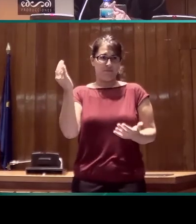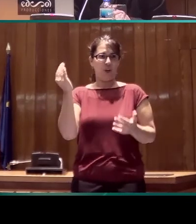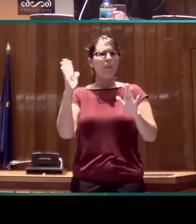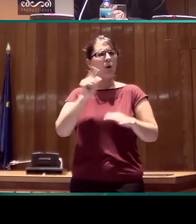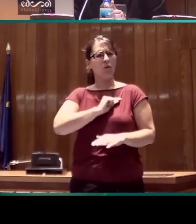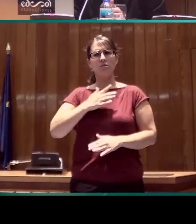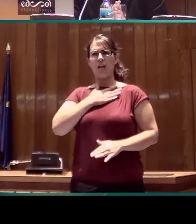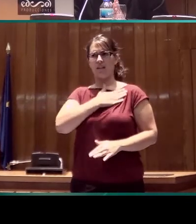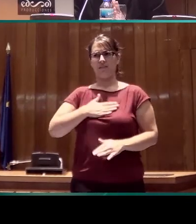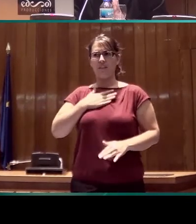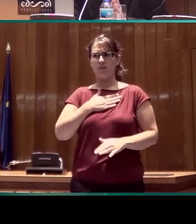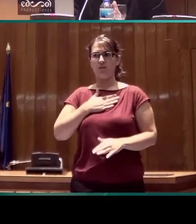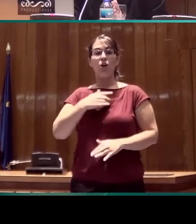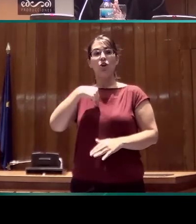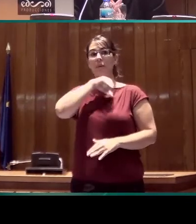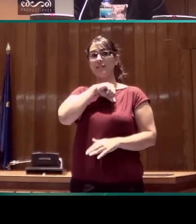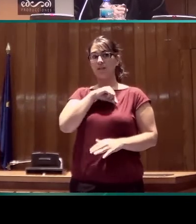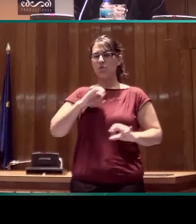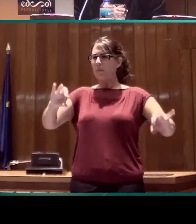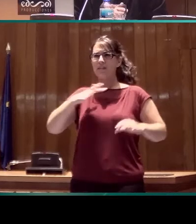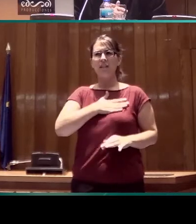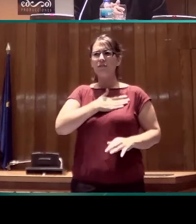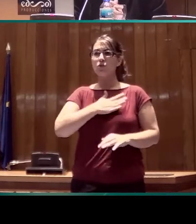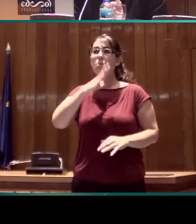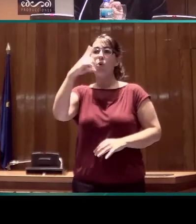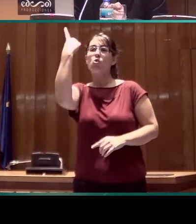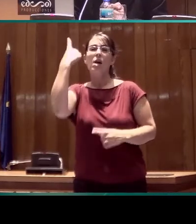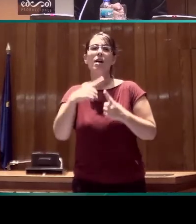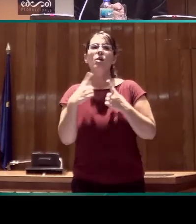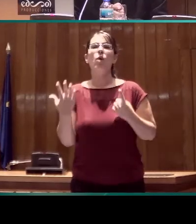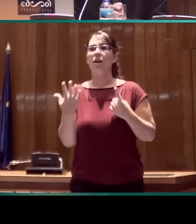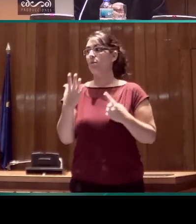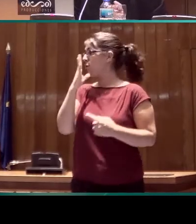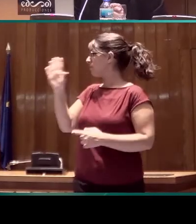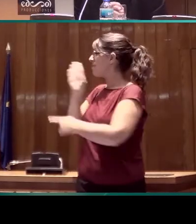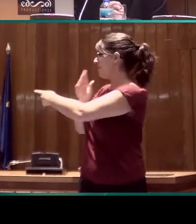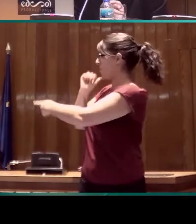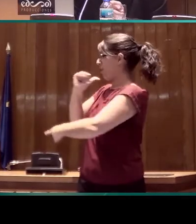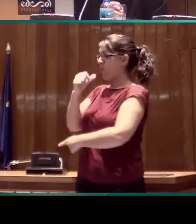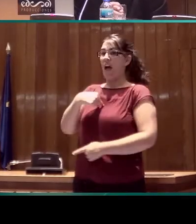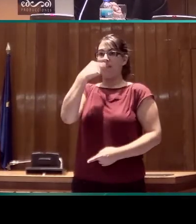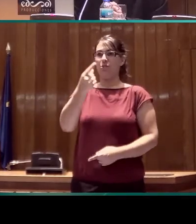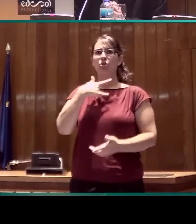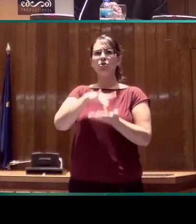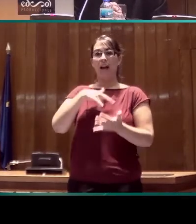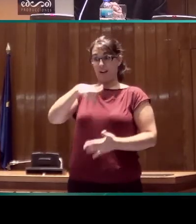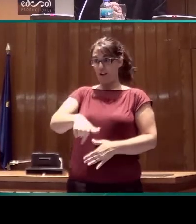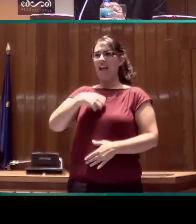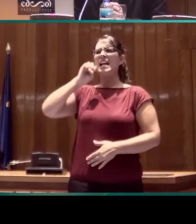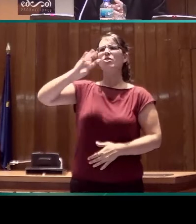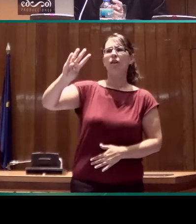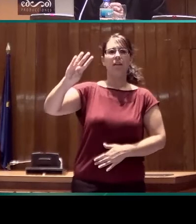satisfecho. Y una de las cuestiones por las que me siento especialmente satisfecho es porque Mariluz decía en su presentación que había 14 comunicaciones.